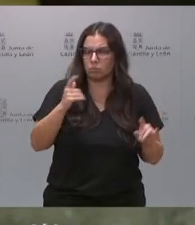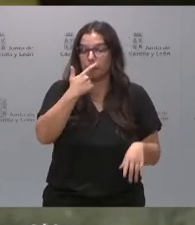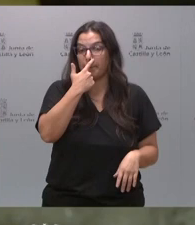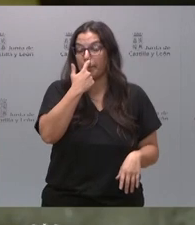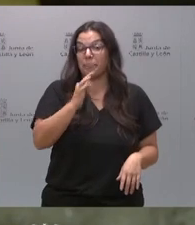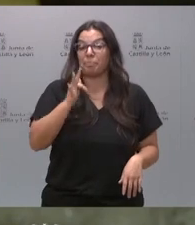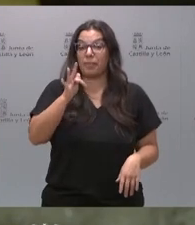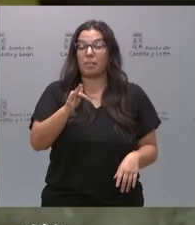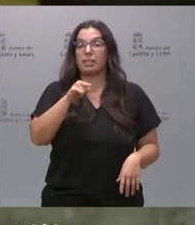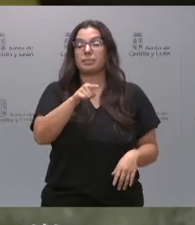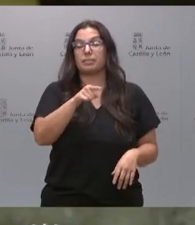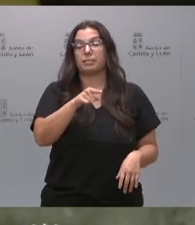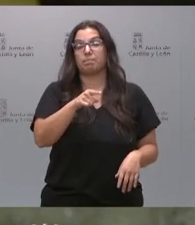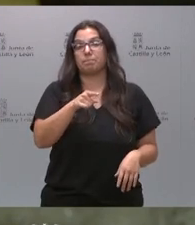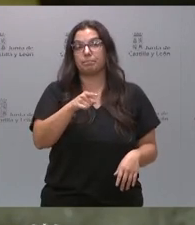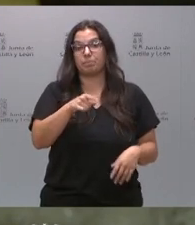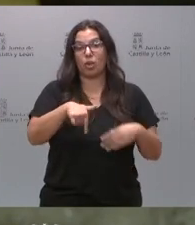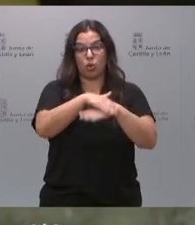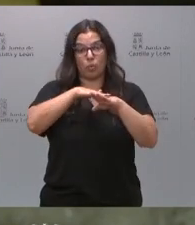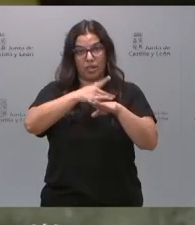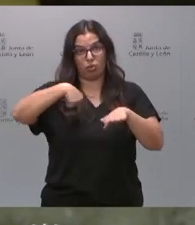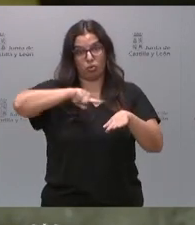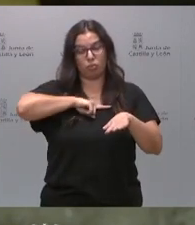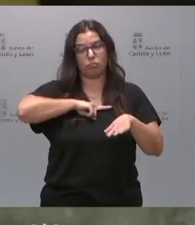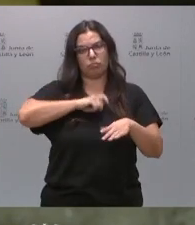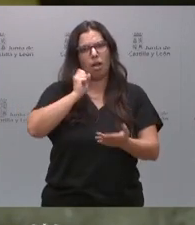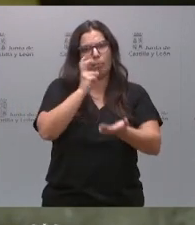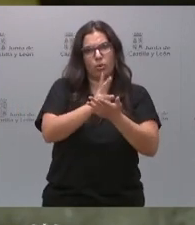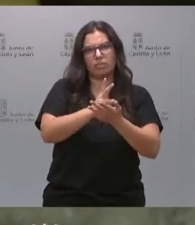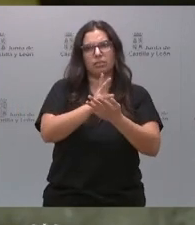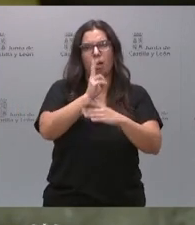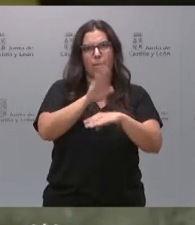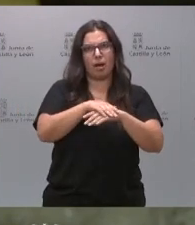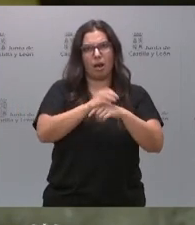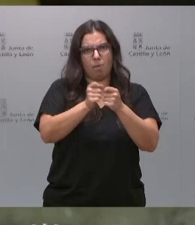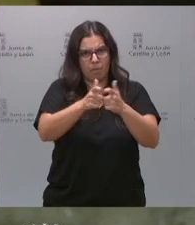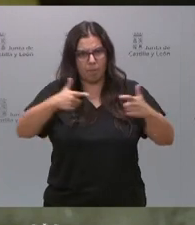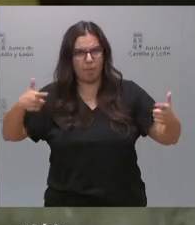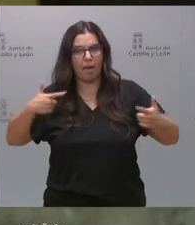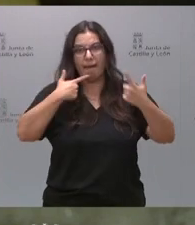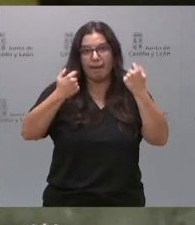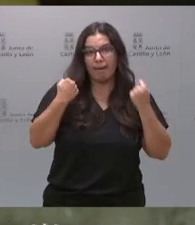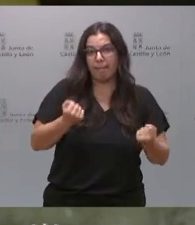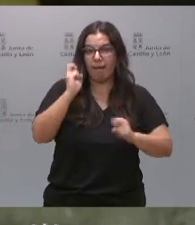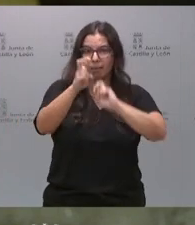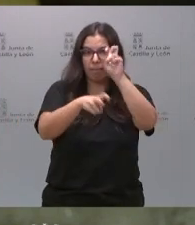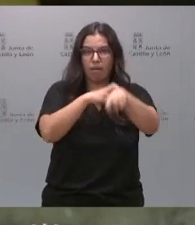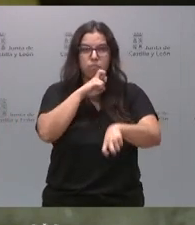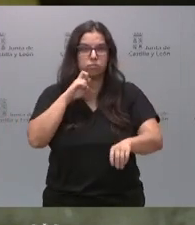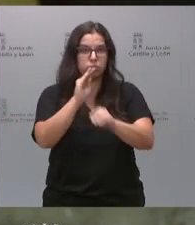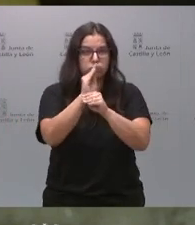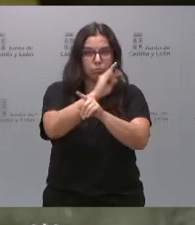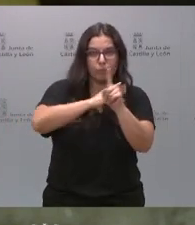la apuesta que ha hecho el Gobierno de Castilla y León por las energías renovables nos ha permitido no solo liderar